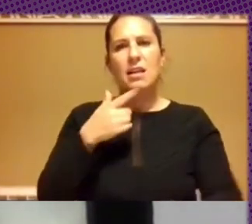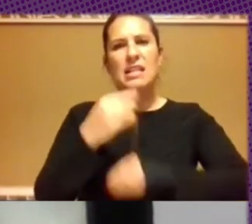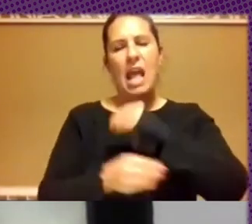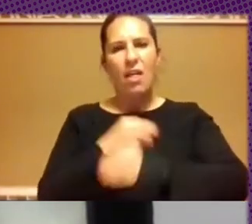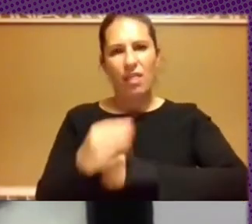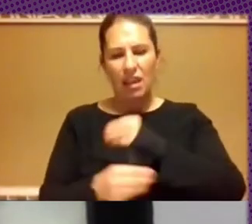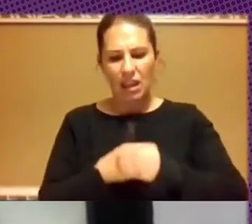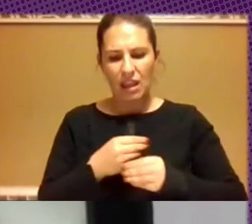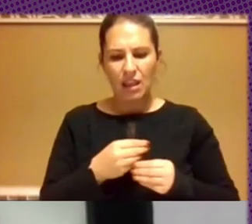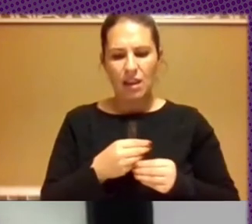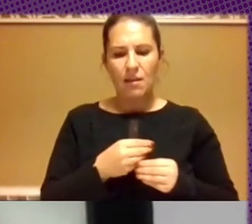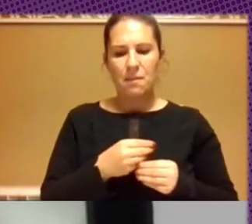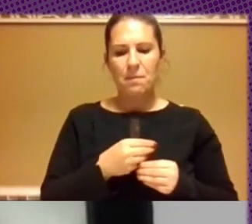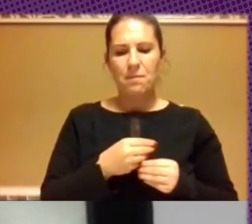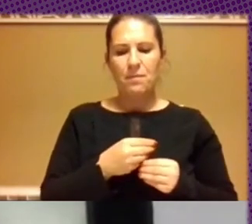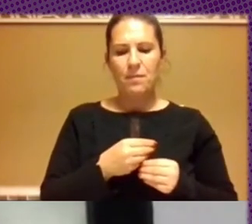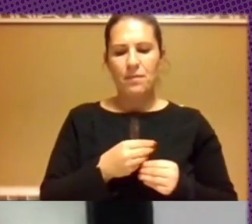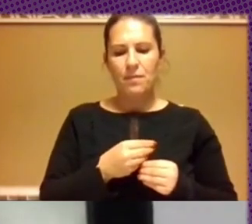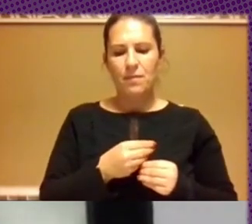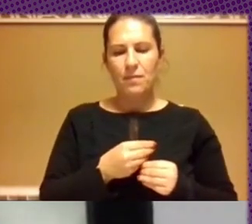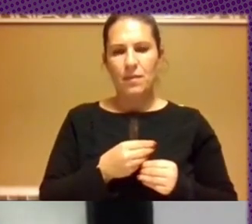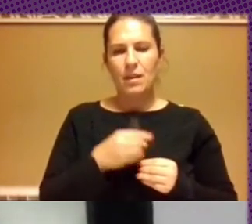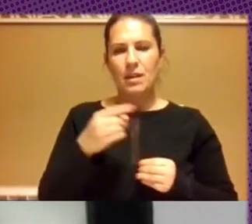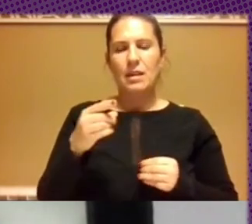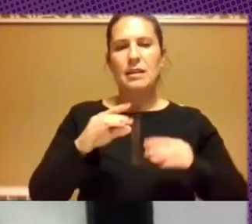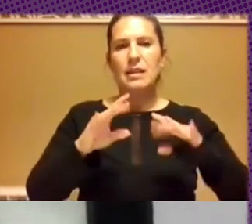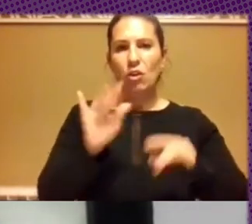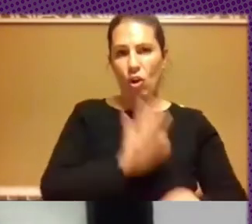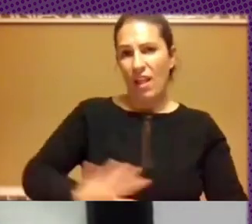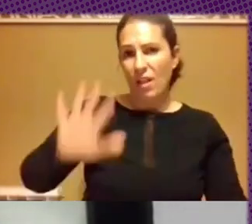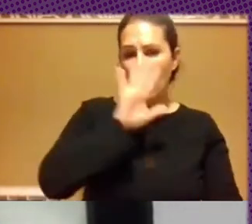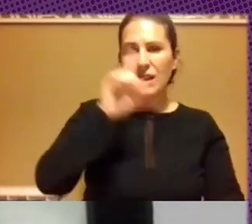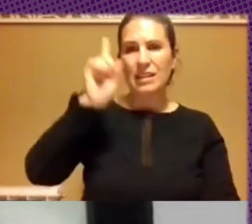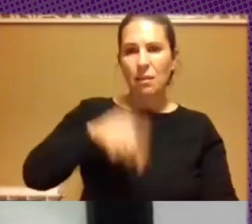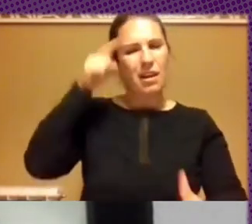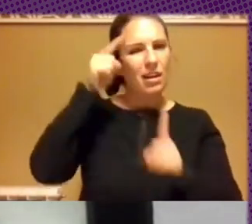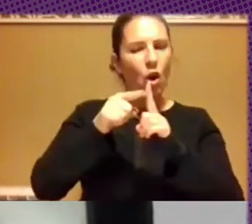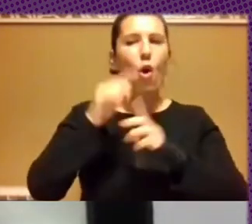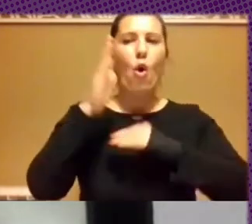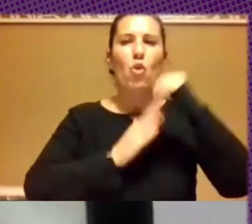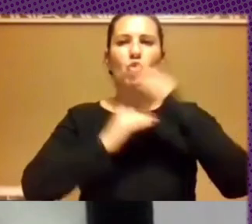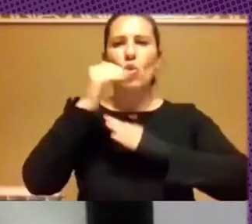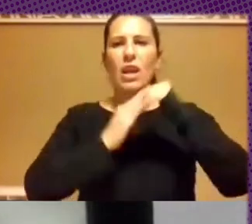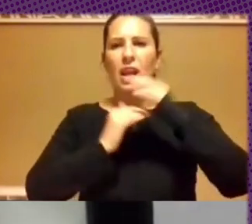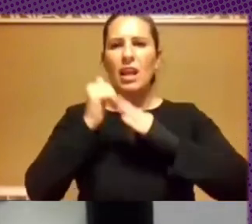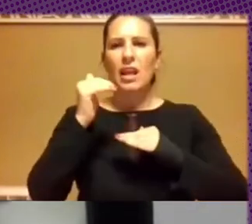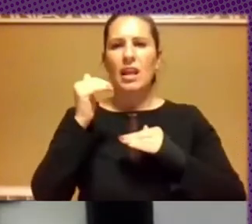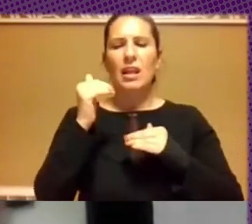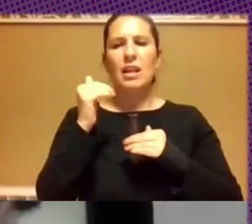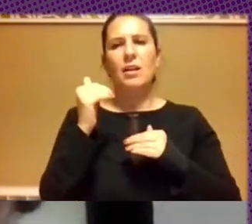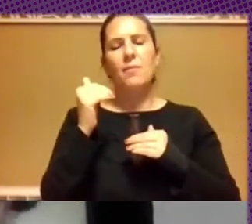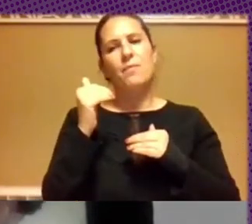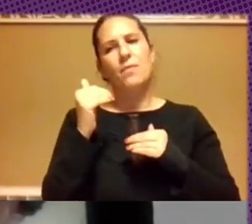en este caso de nuestro territorio nacional también para que se construya una mirada a la